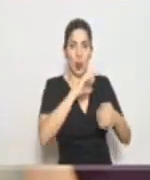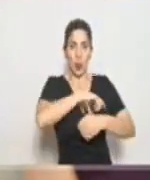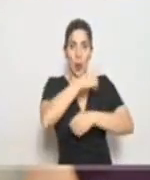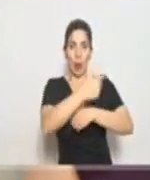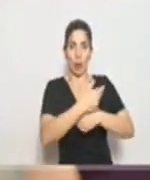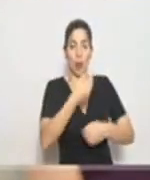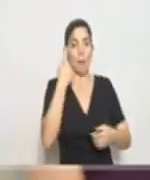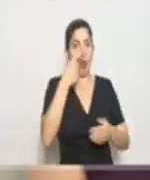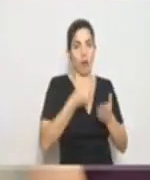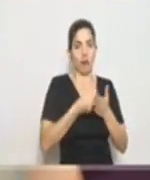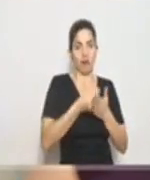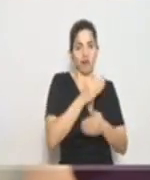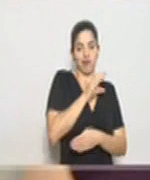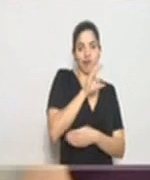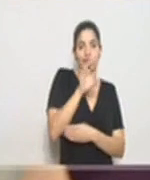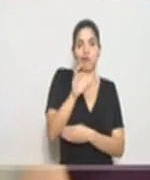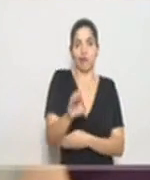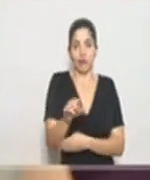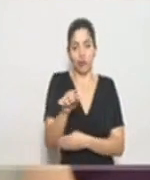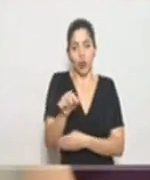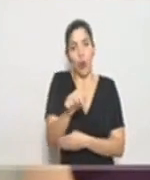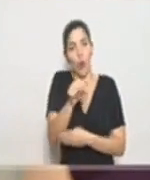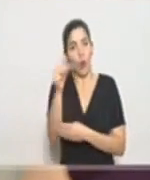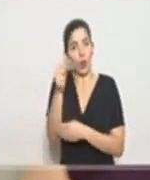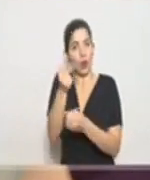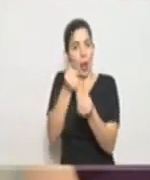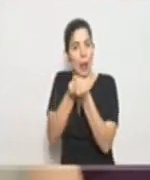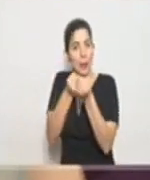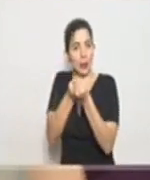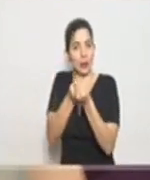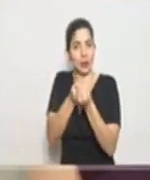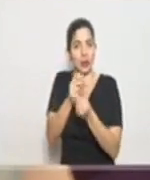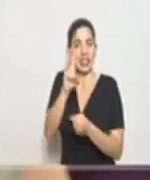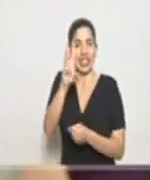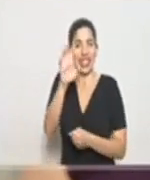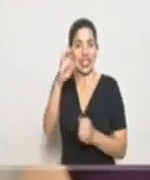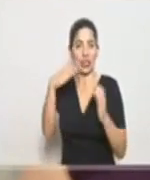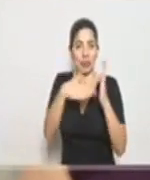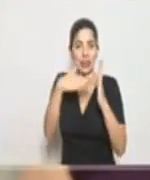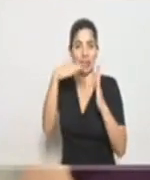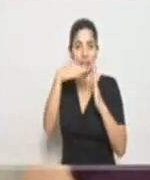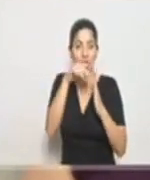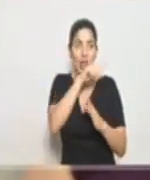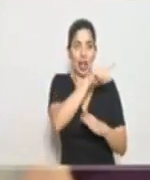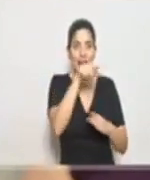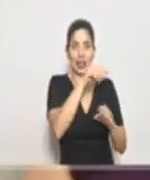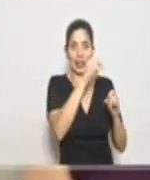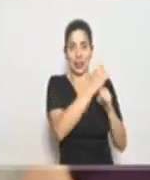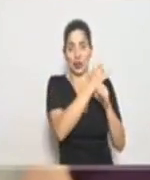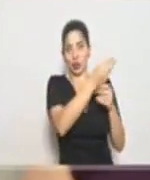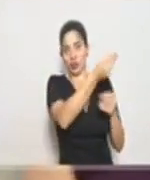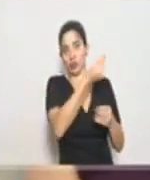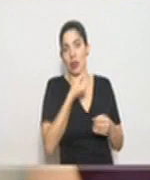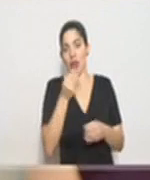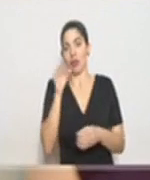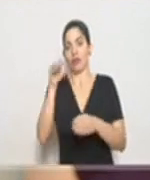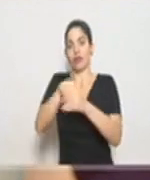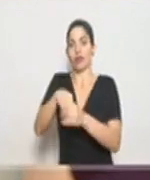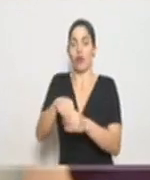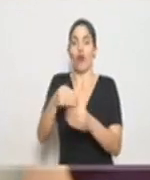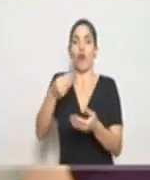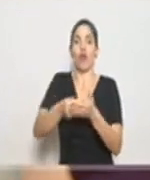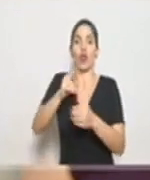Protección Social para este otro aporte de los 600 millones que esta instancia estaría depositando en el Fondo Nacional de